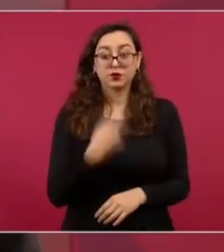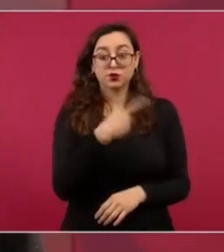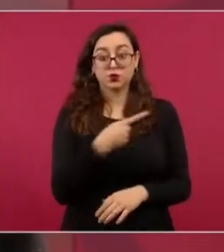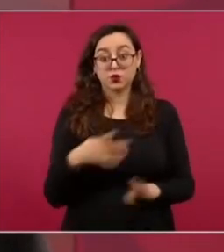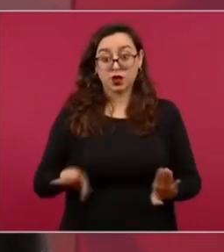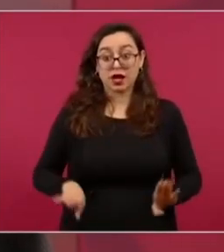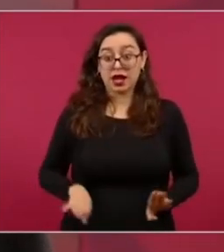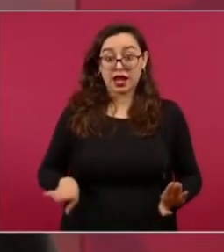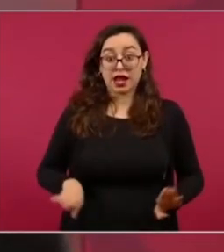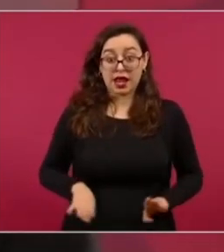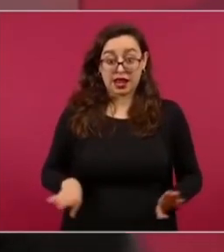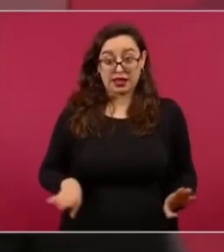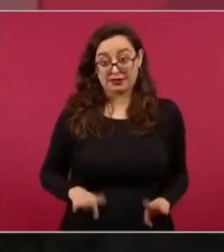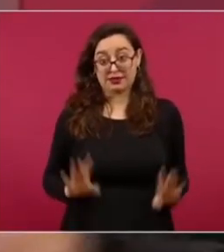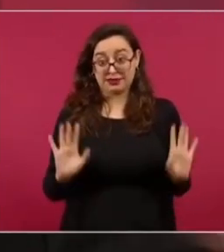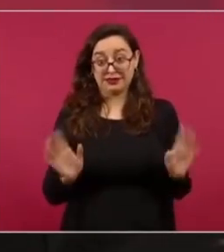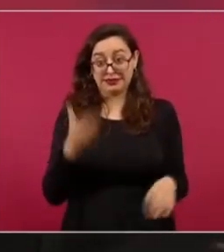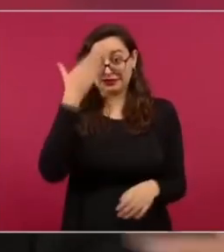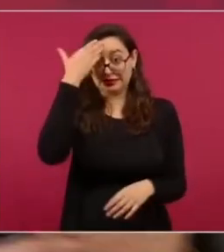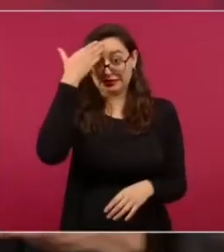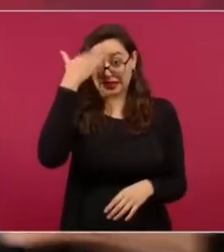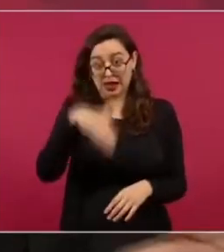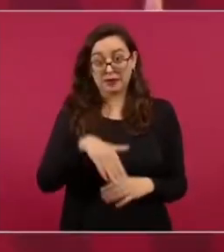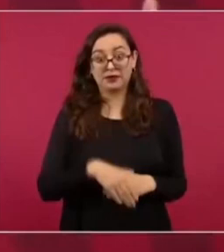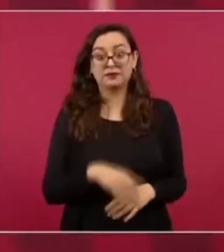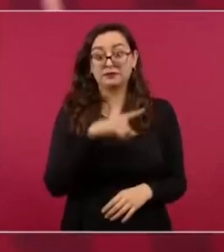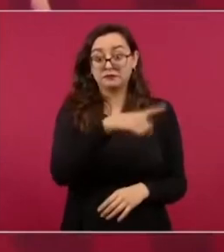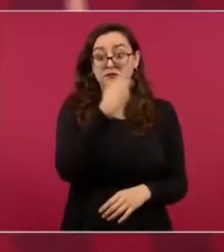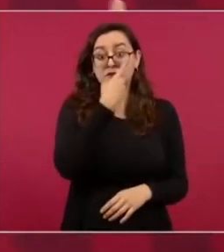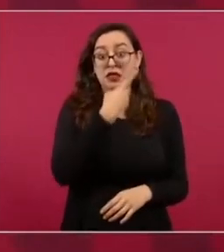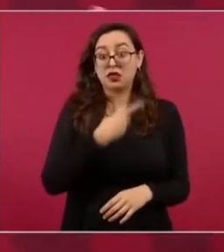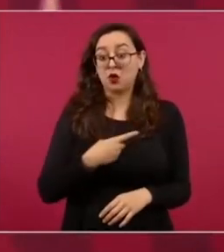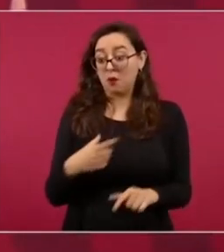me dice hay que hacer más grande el pastel